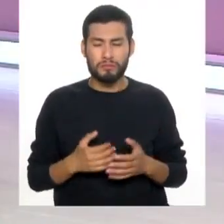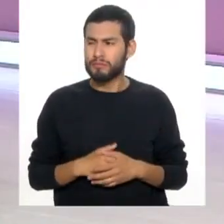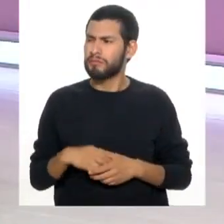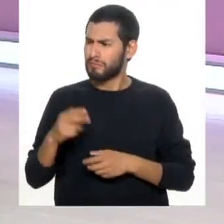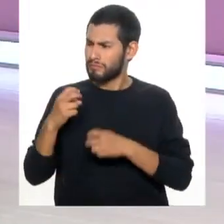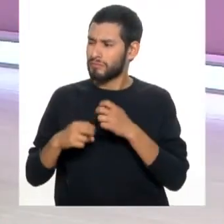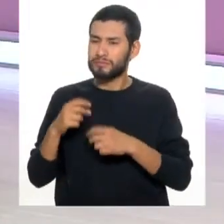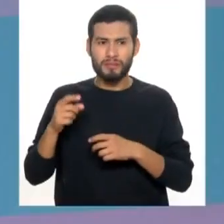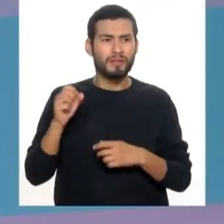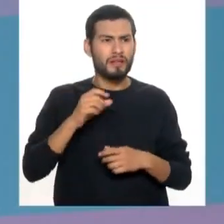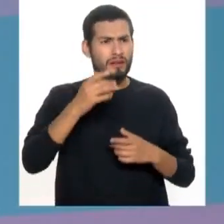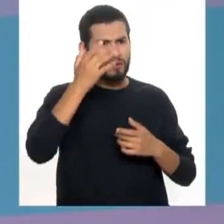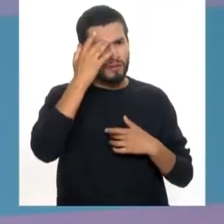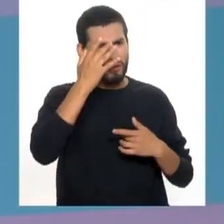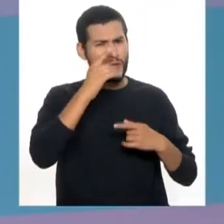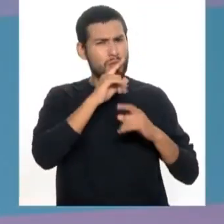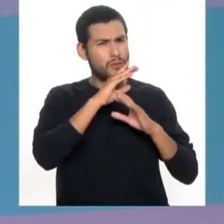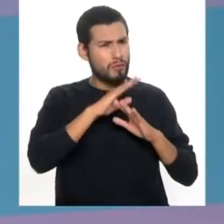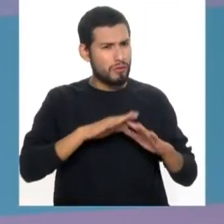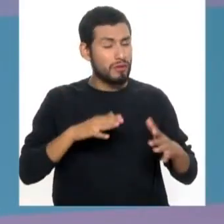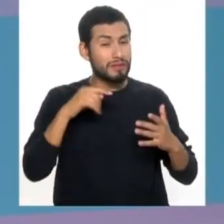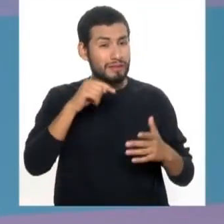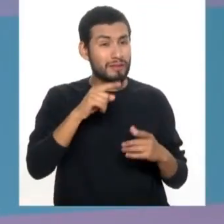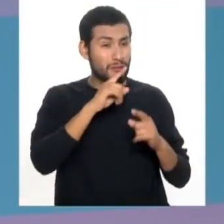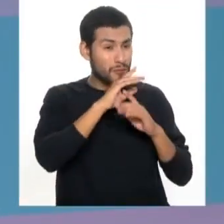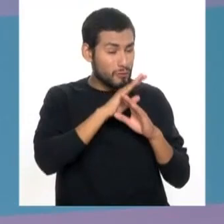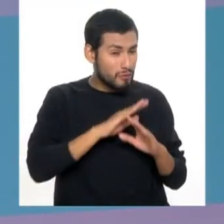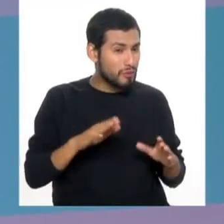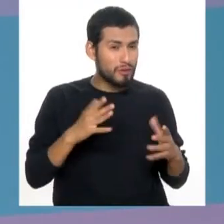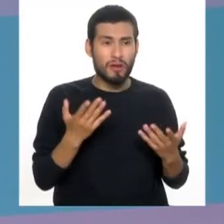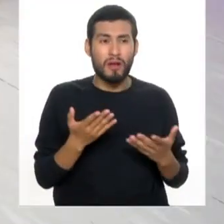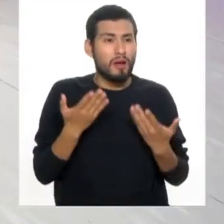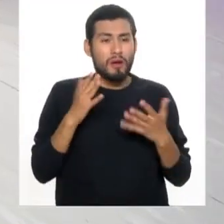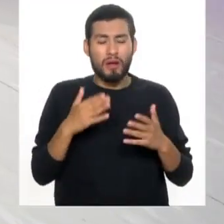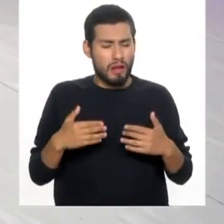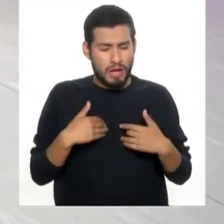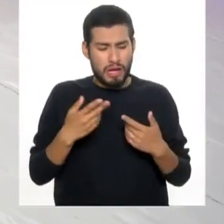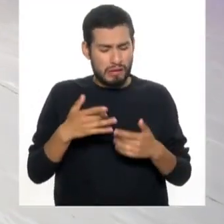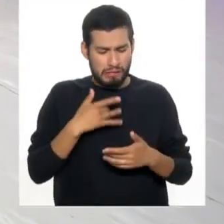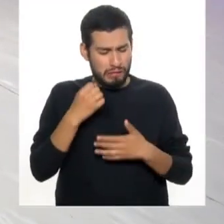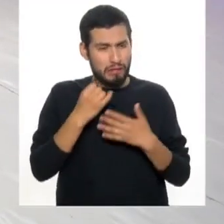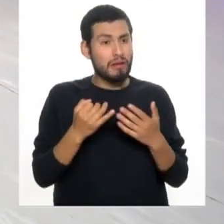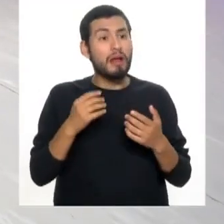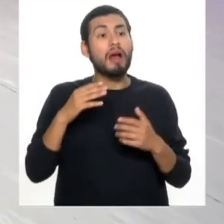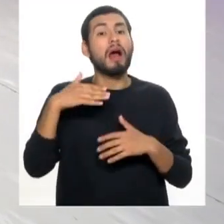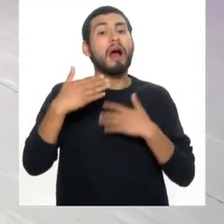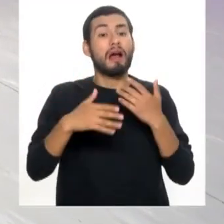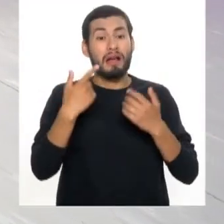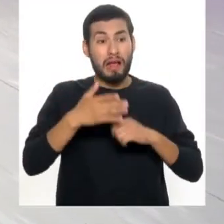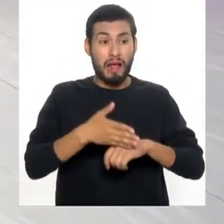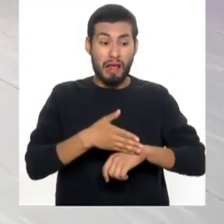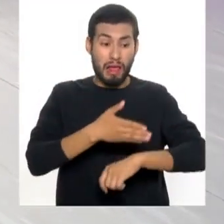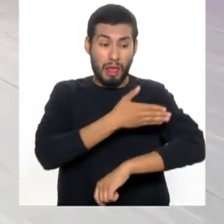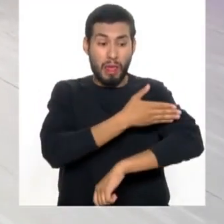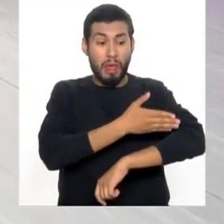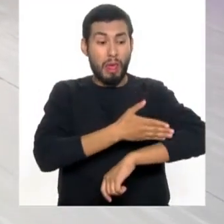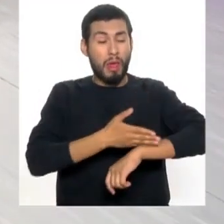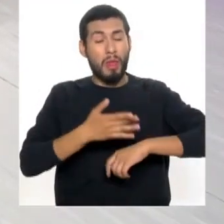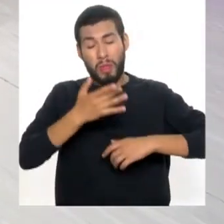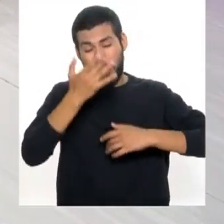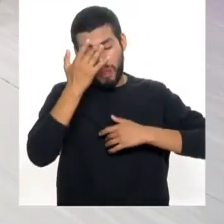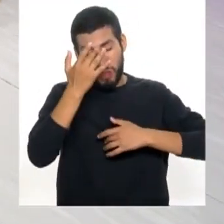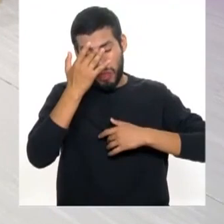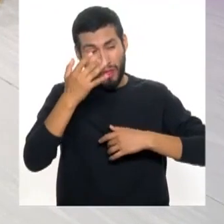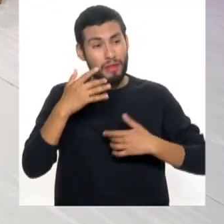Es una enfermedad silenciosa. Exactamente. Y por lo mismo que es silenciosa no tenemos muchos síntomas. A no ser que ya esté avanzando la enfermedad y de repente nos podemos dar